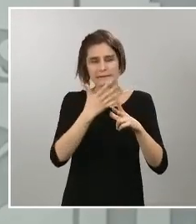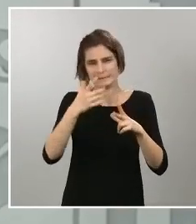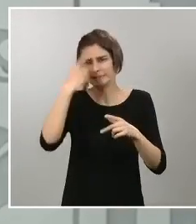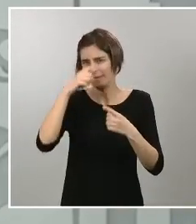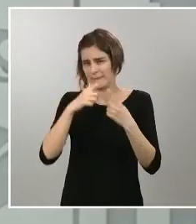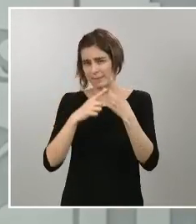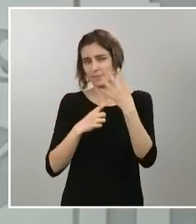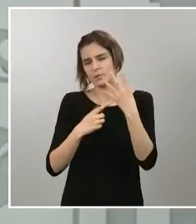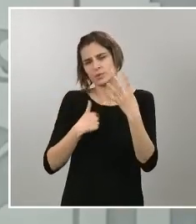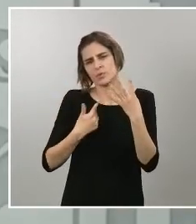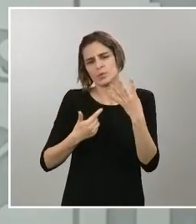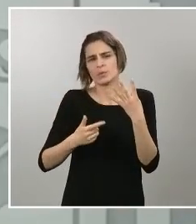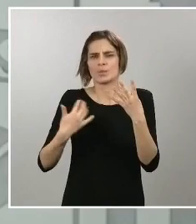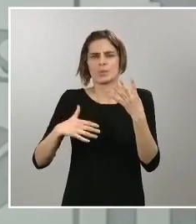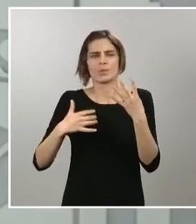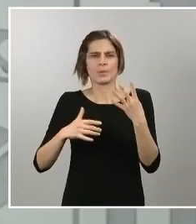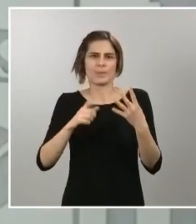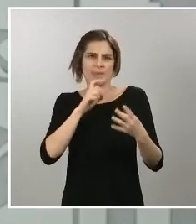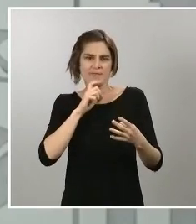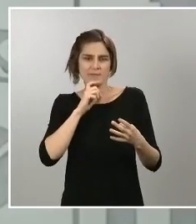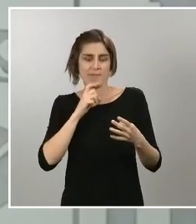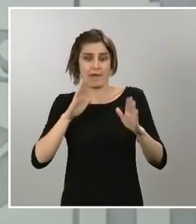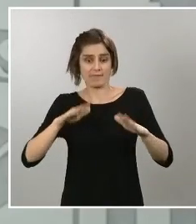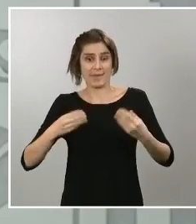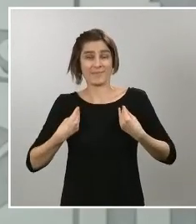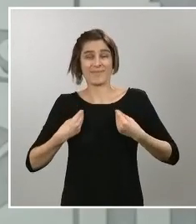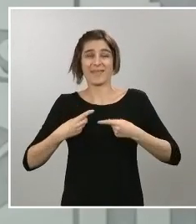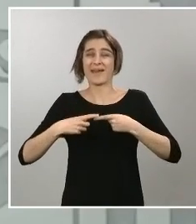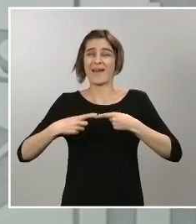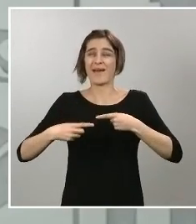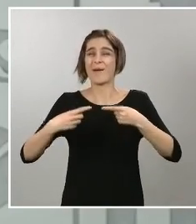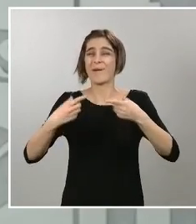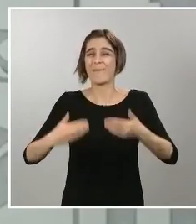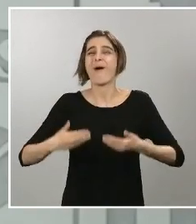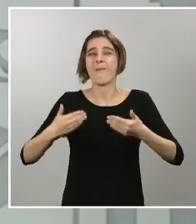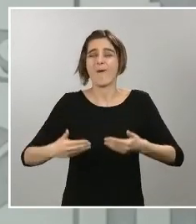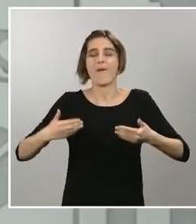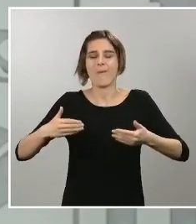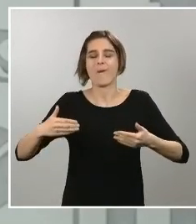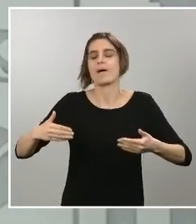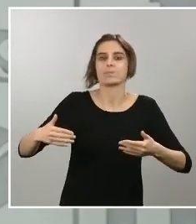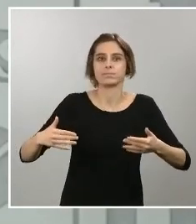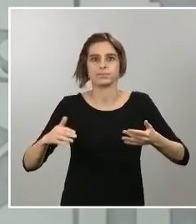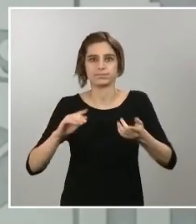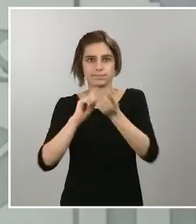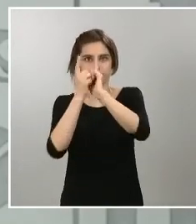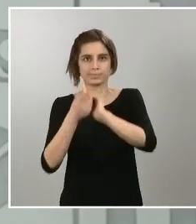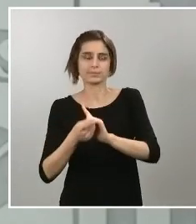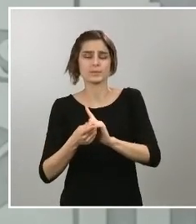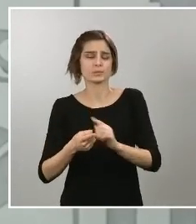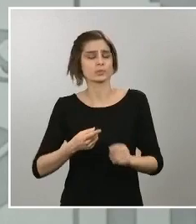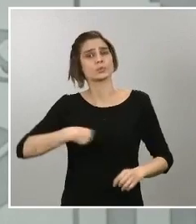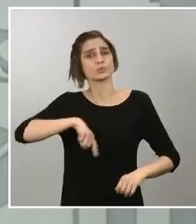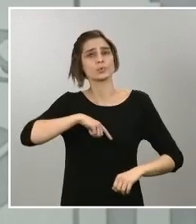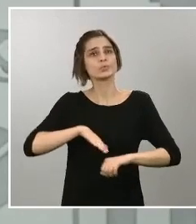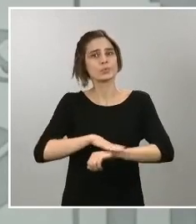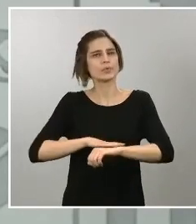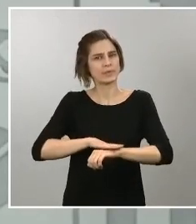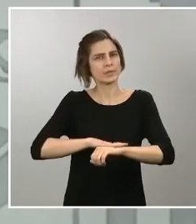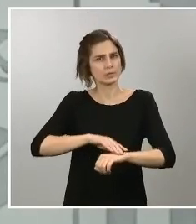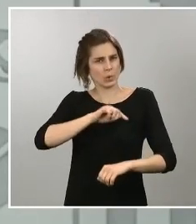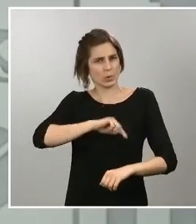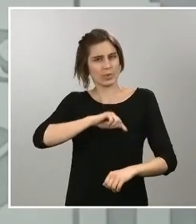nuestra vida cotidiana y que por tanto desde el Gobierno somos conscientes de que esta situación es una situación que es